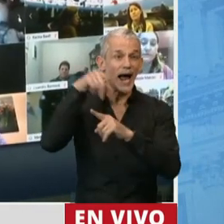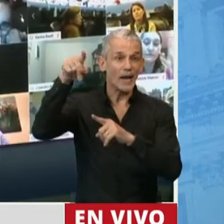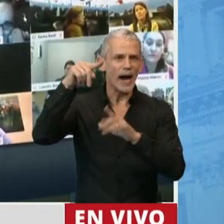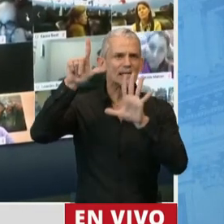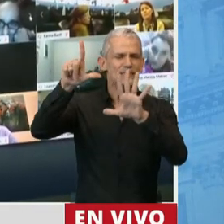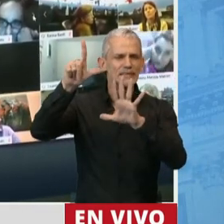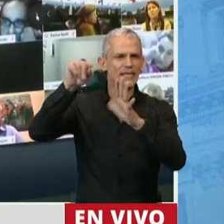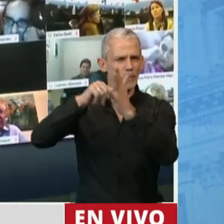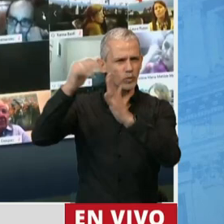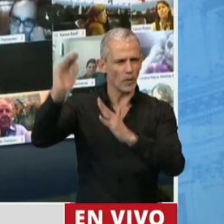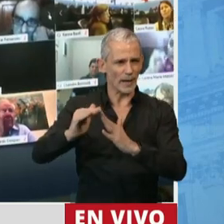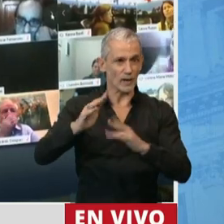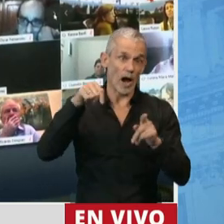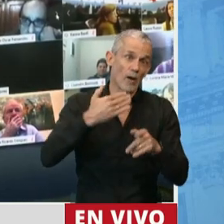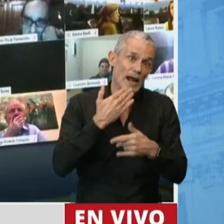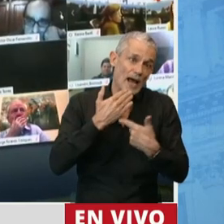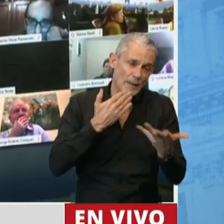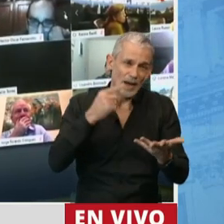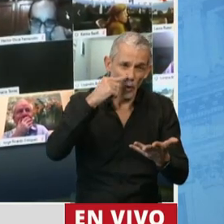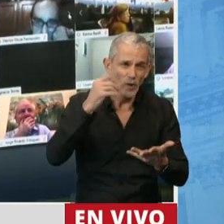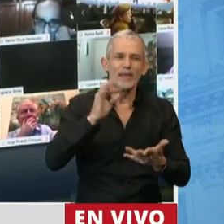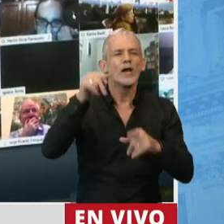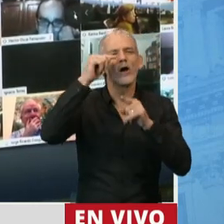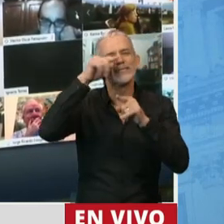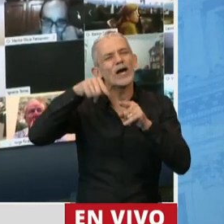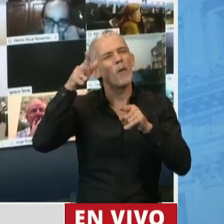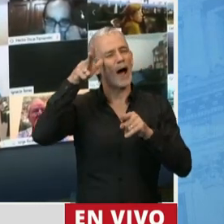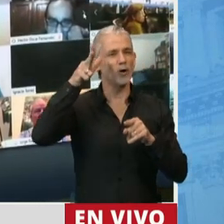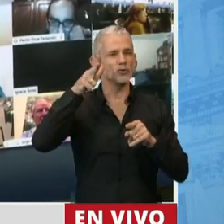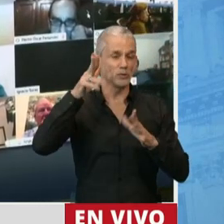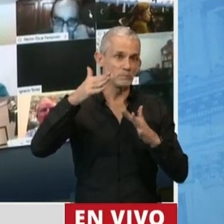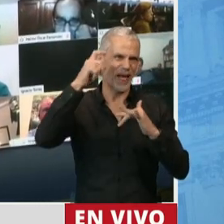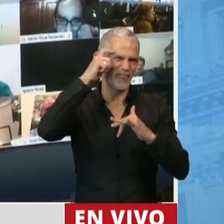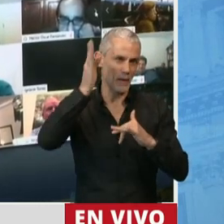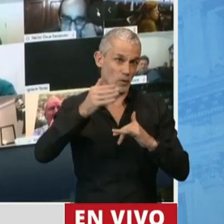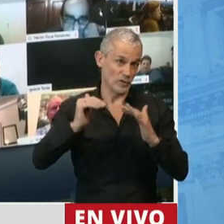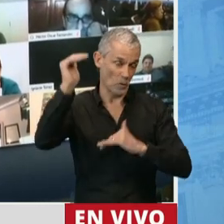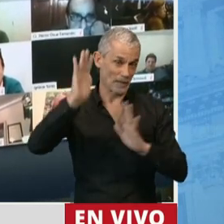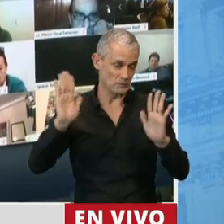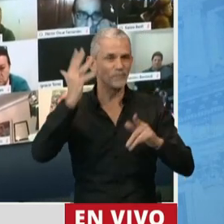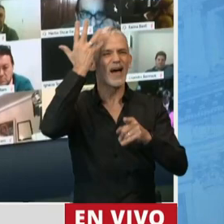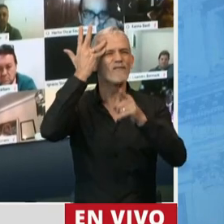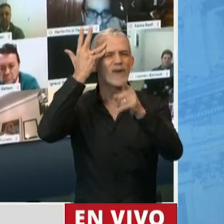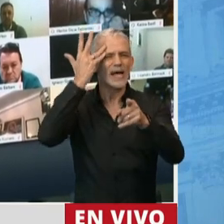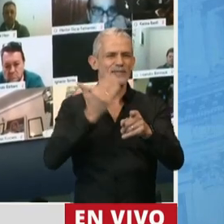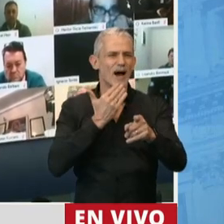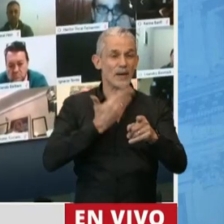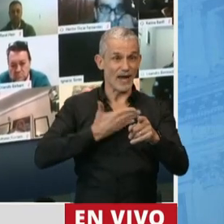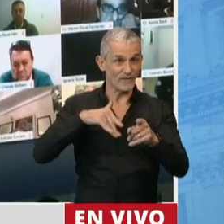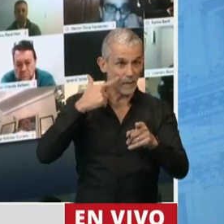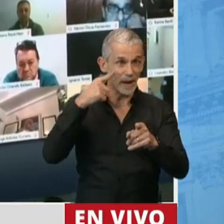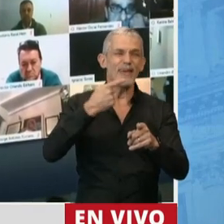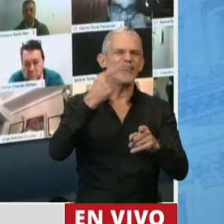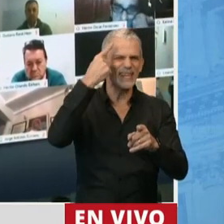en 7 puntos ahora en junio corrige y dice que es del 7,8 casi un 10% más Francia en abril el Fondo Monetario